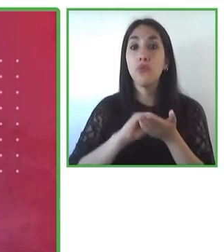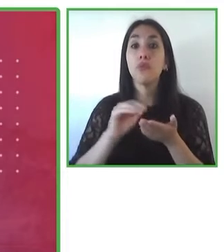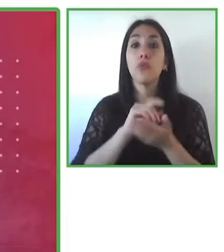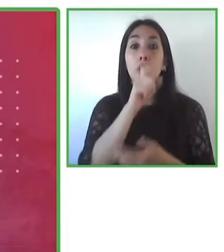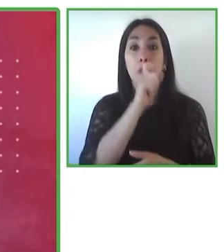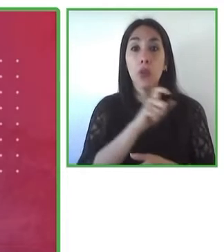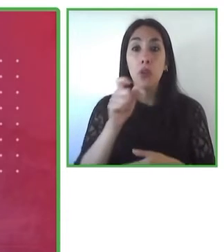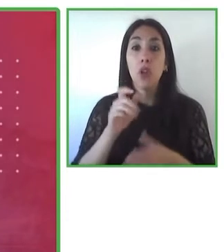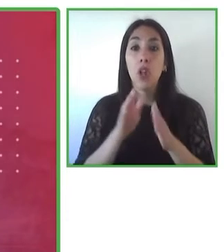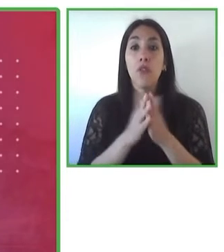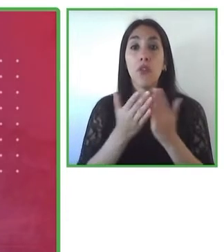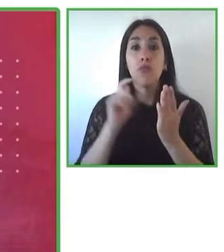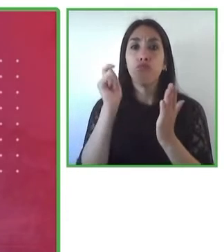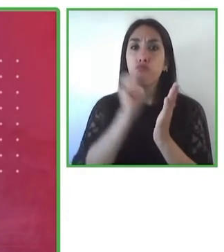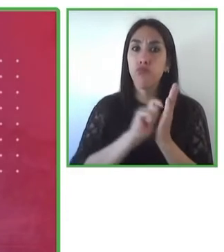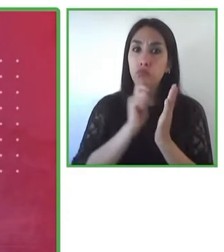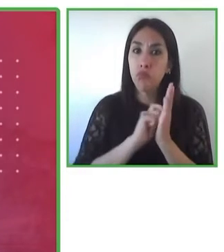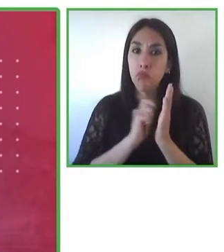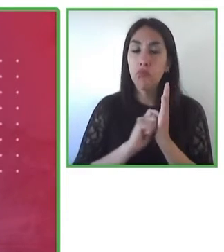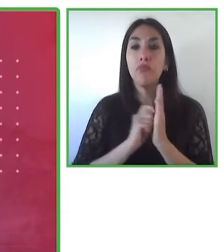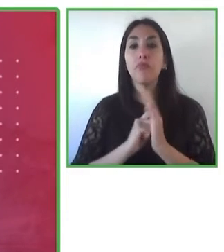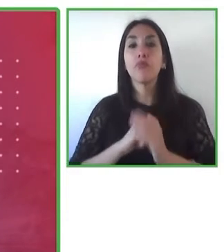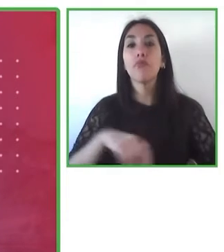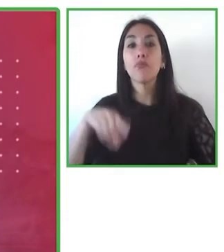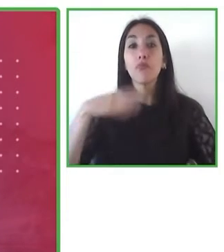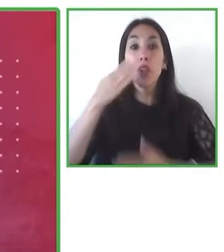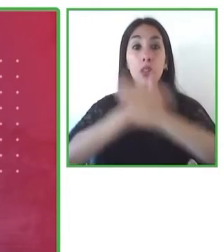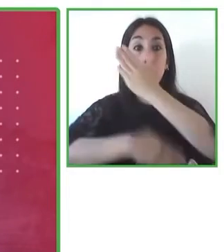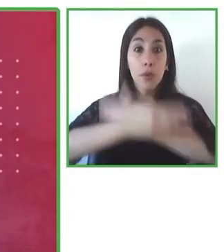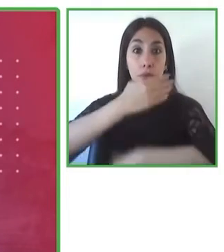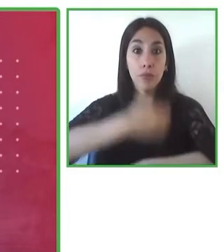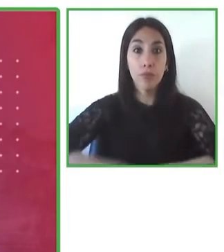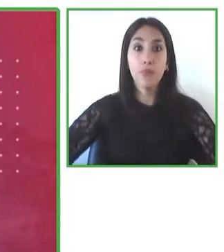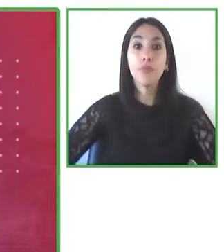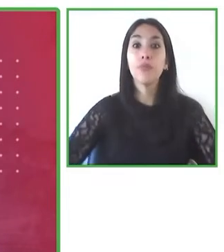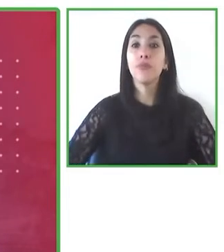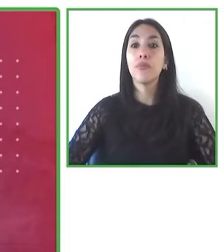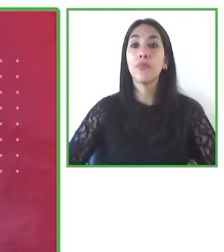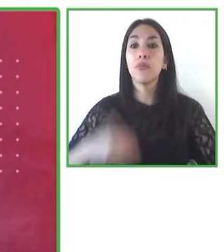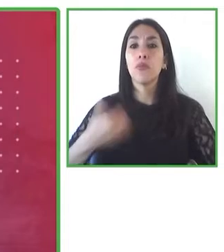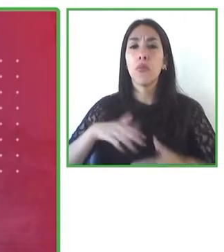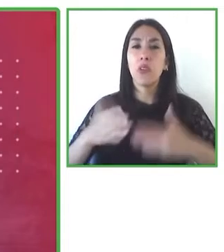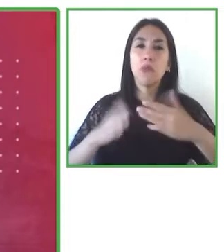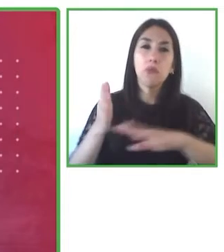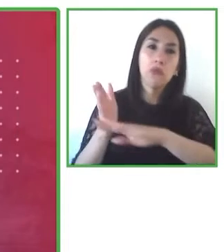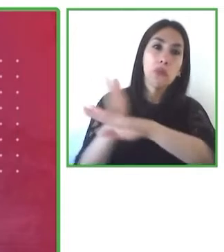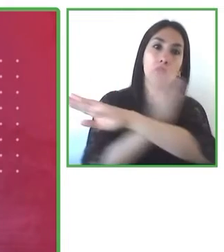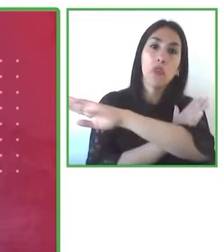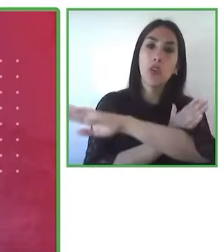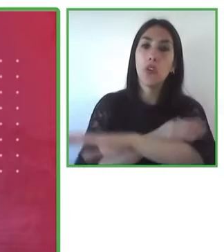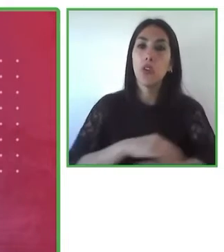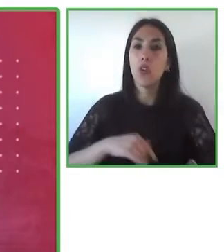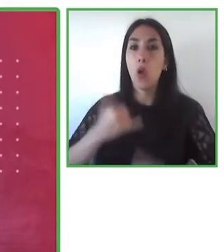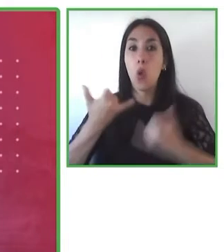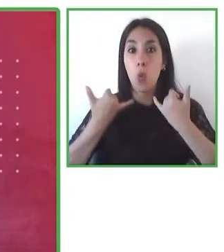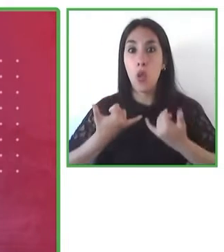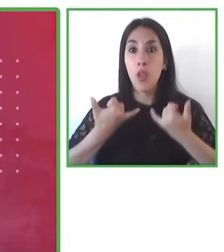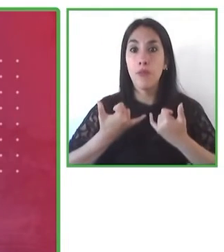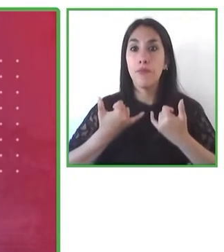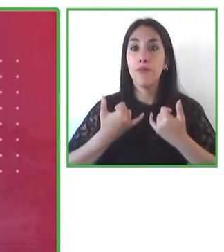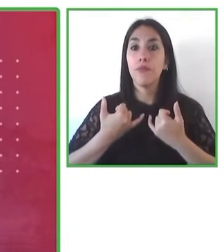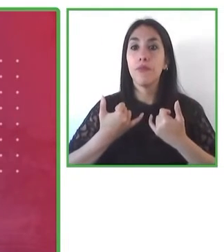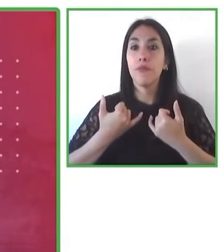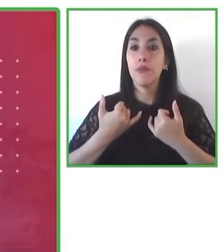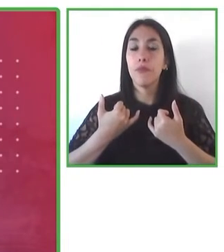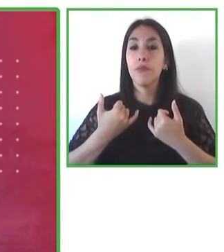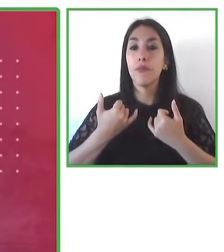de varios años de negociación, se logró en la OMPI generar el Tratado de Marrakech, en Uniones Unidas, es un tratado que